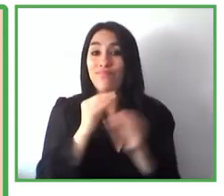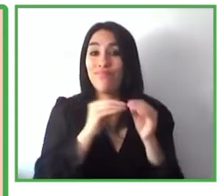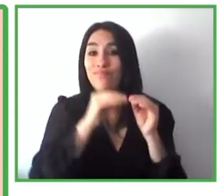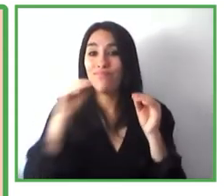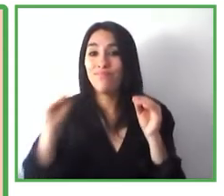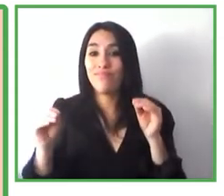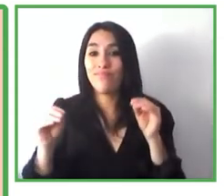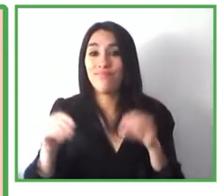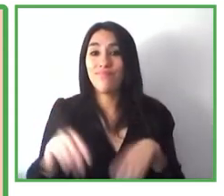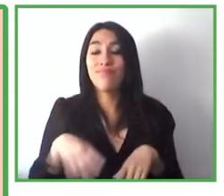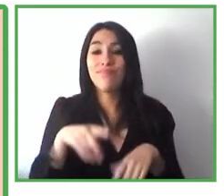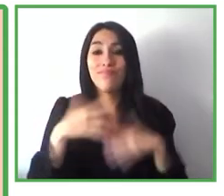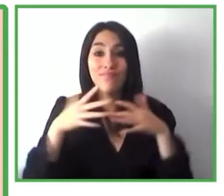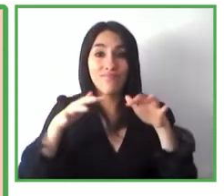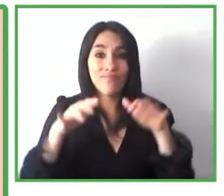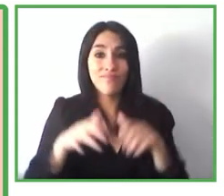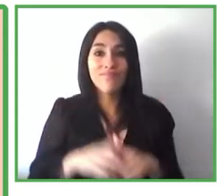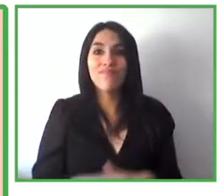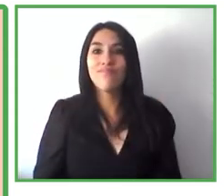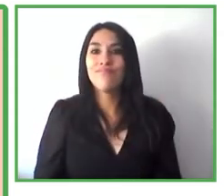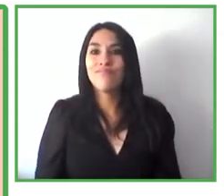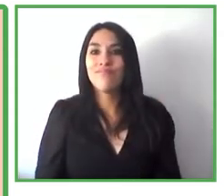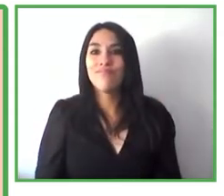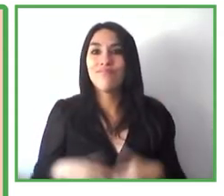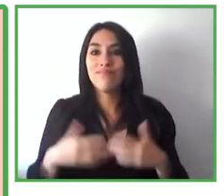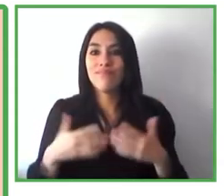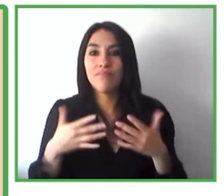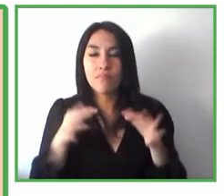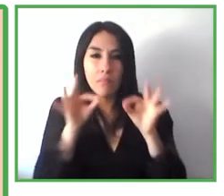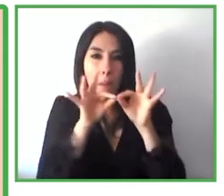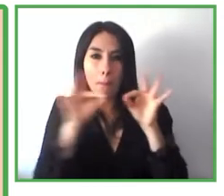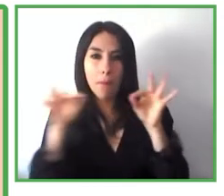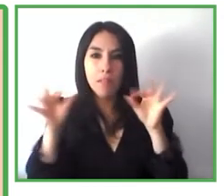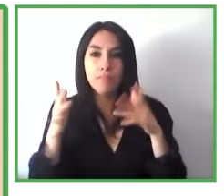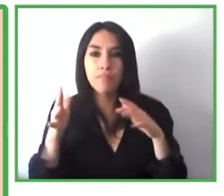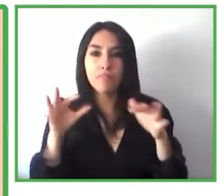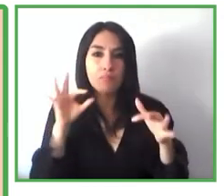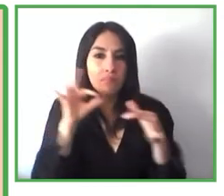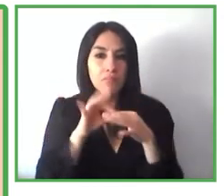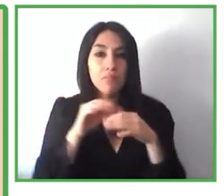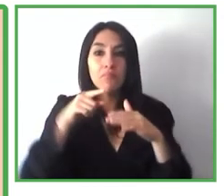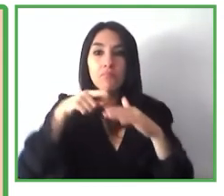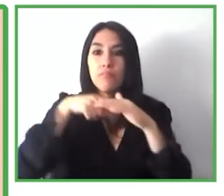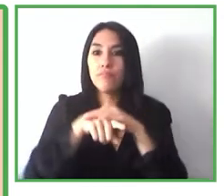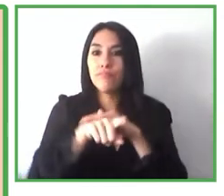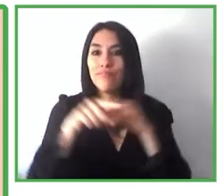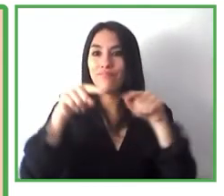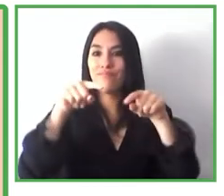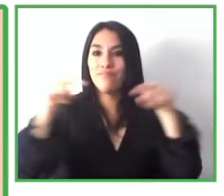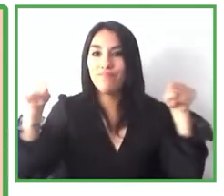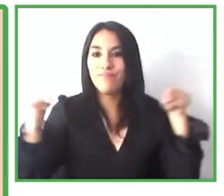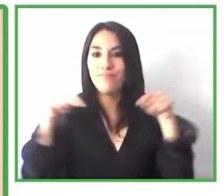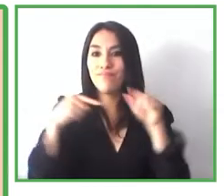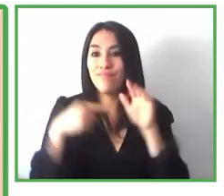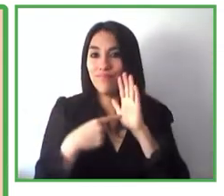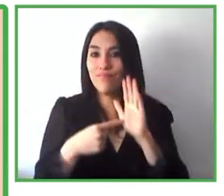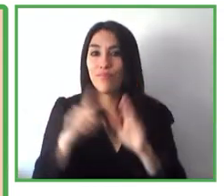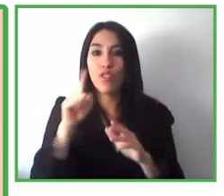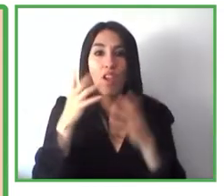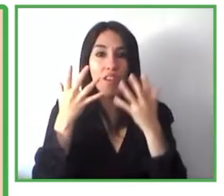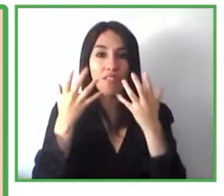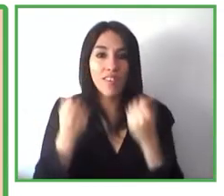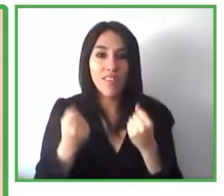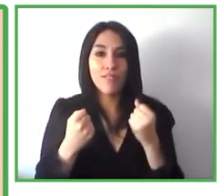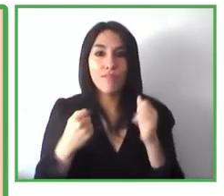referidas de una manera directa con la accesibilidad del espacio como por ejemplo donde hay puntos de desorientación en un determinado espacio donde hay puntos de